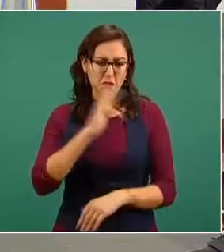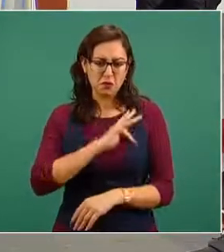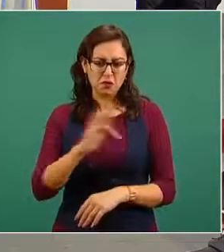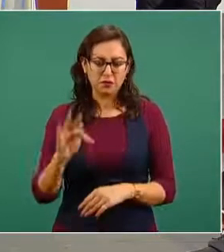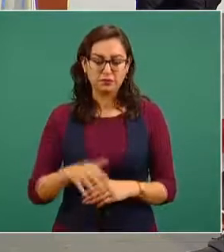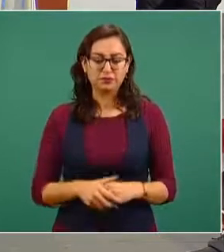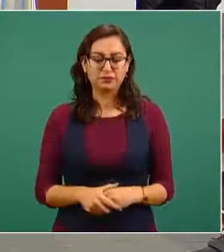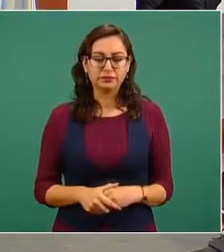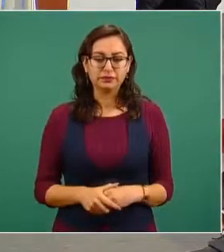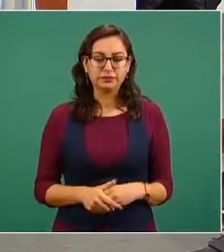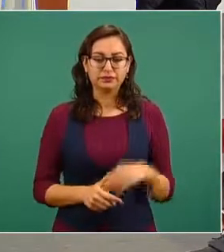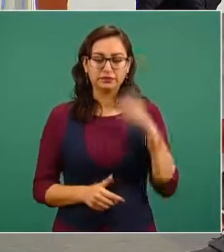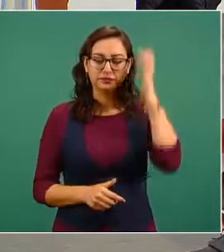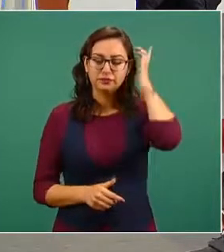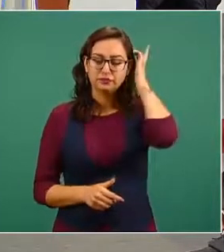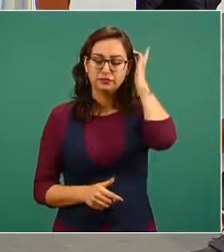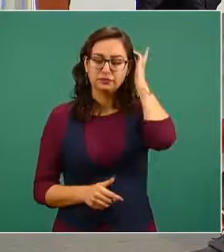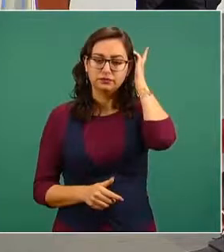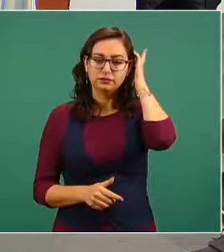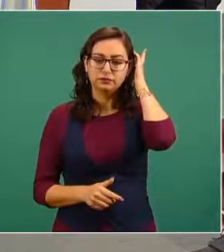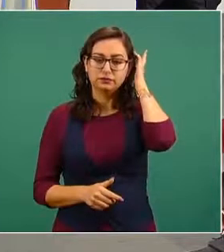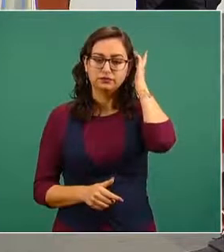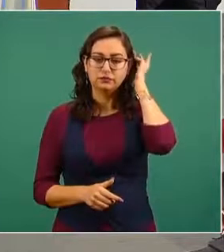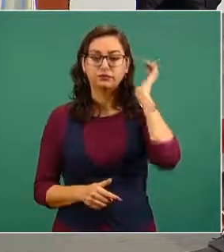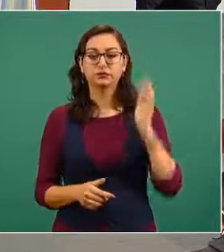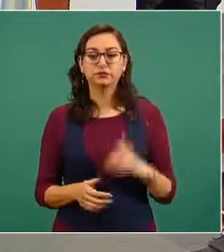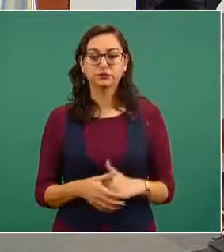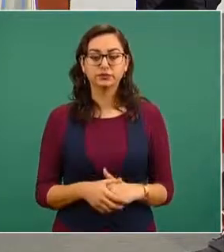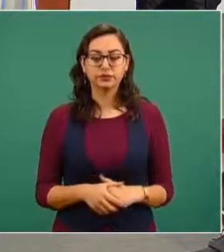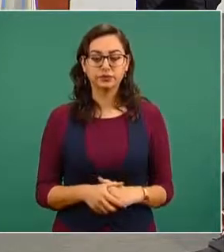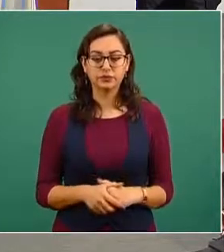Muy bien. Pues este